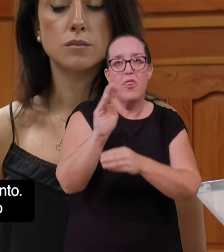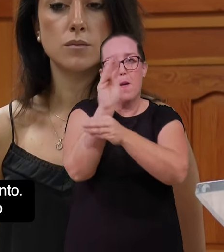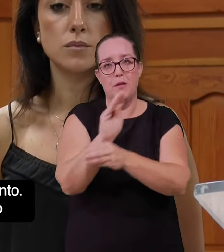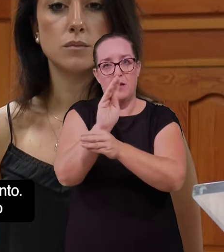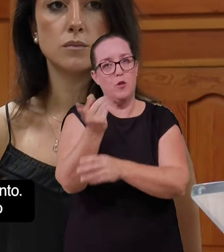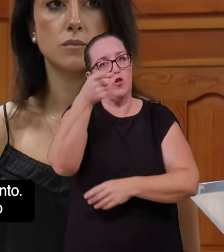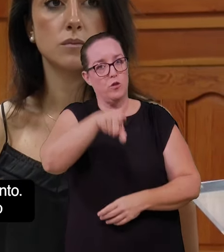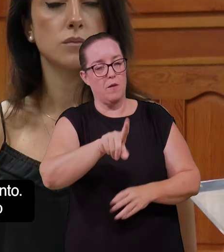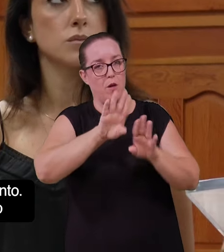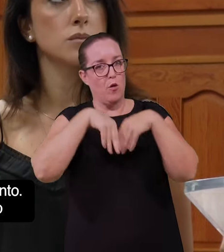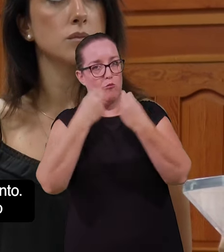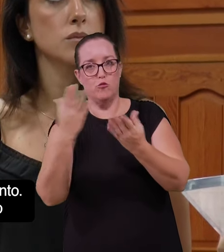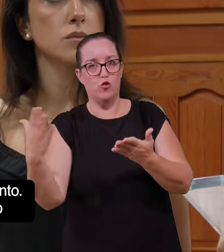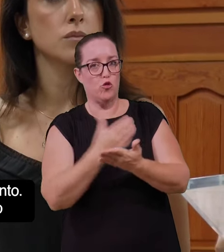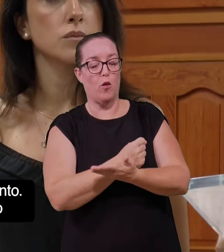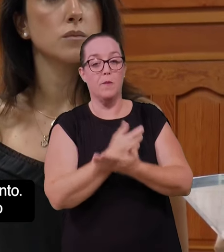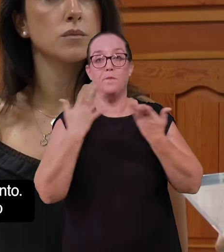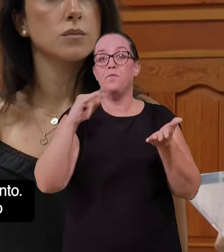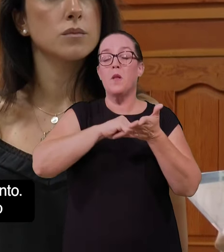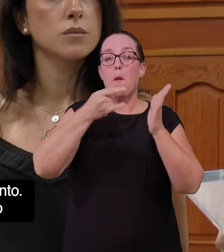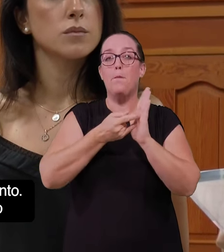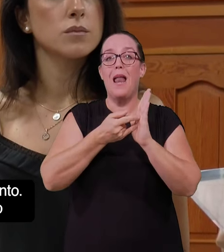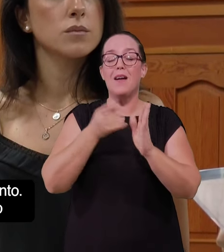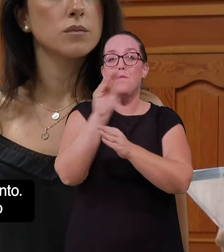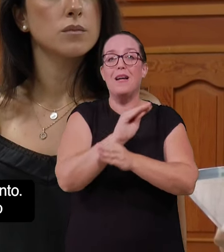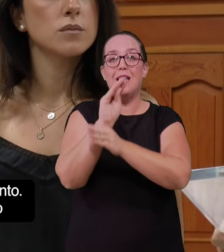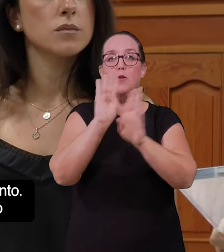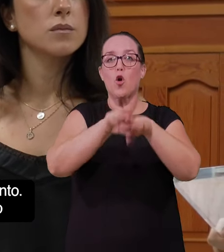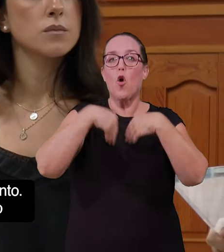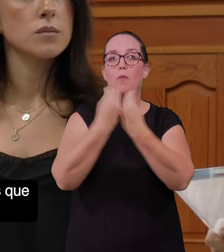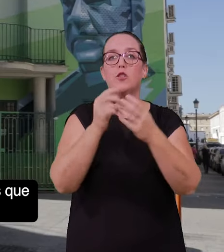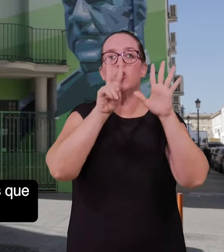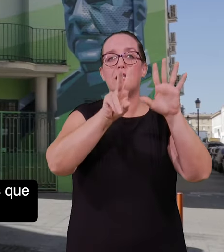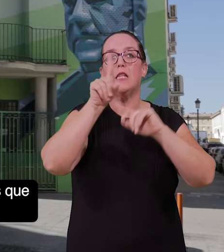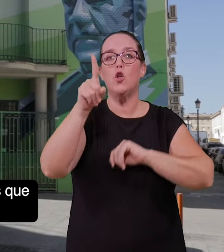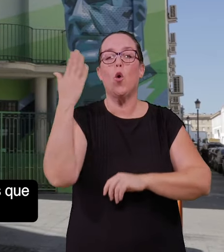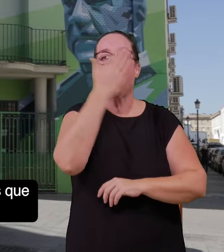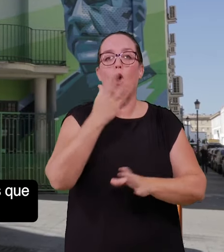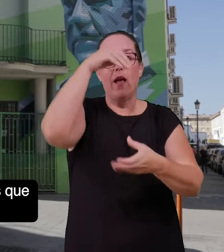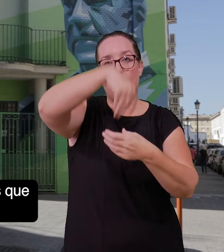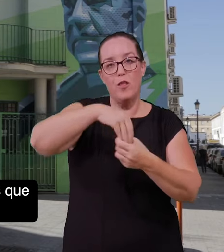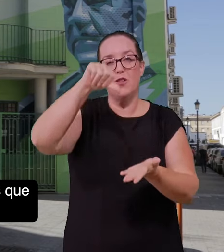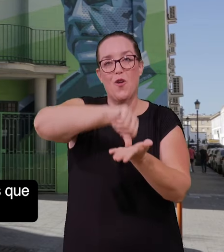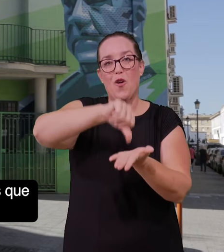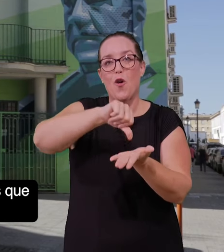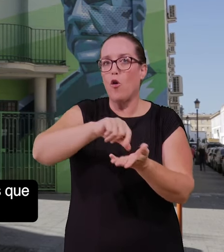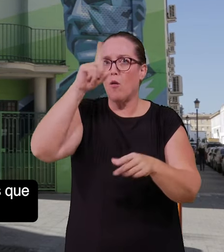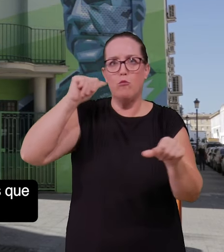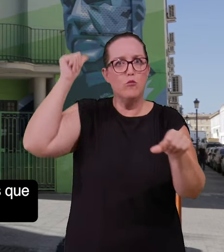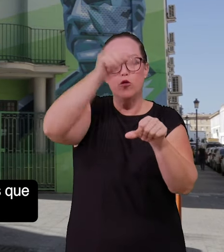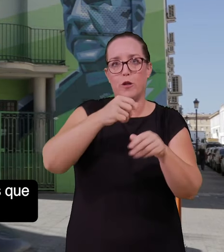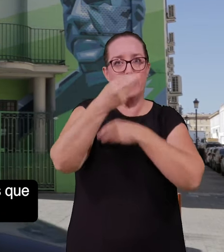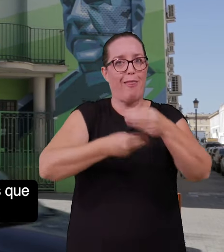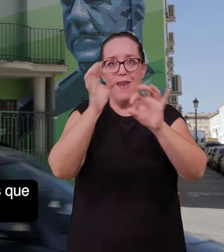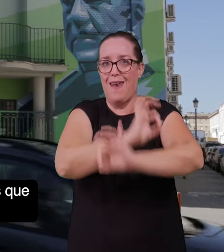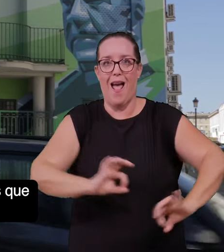planes de poda, limpieza o mantenimiento. Así se va a llevar a cabo un plan de mantenimiento integral en los 71 colegios de la ciudad, con